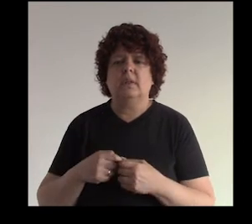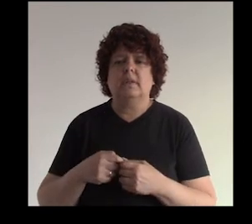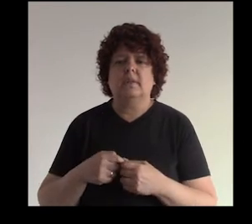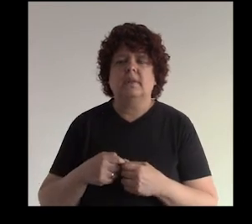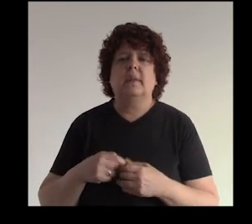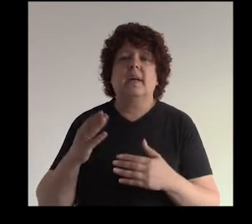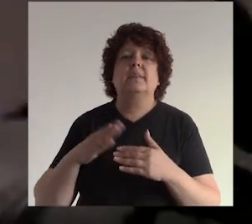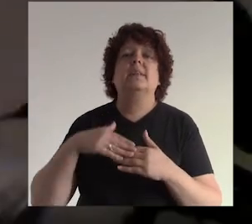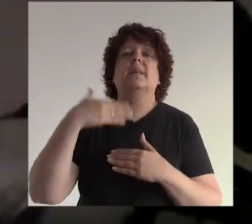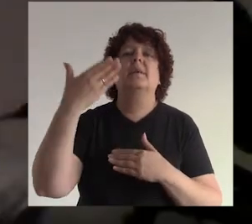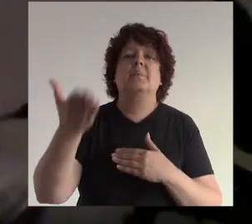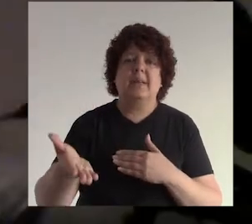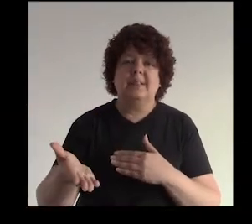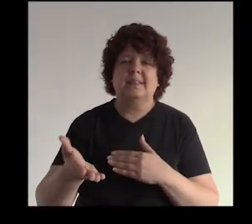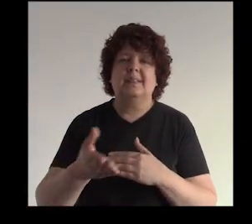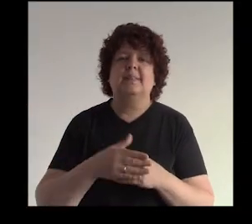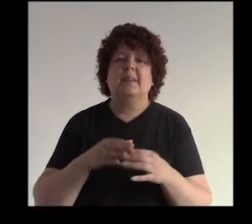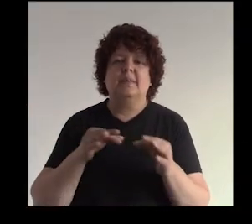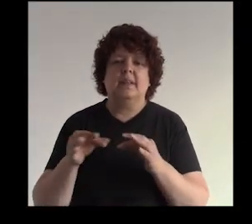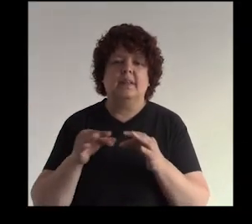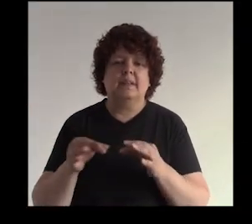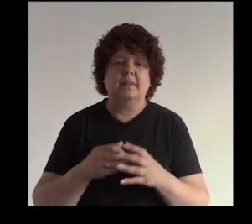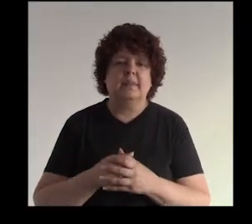puede? ¿no se puede? bueno eso vamos a dejarlo así como